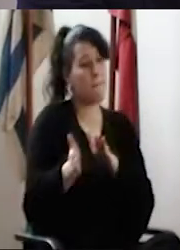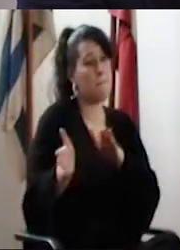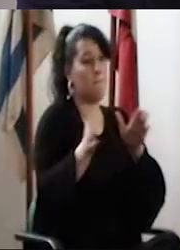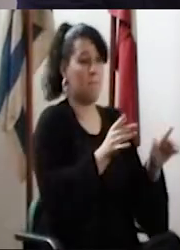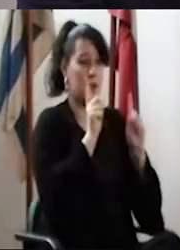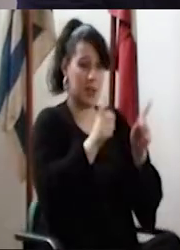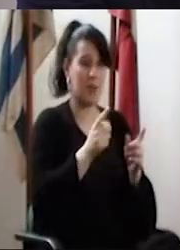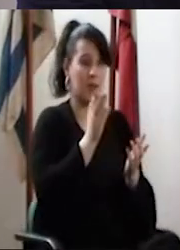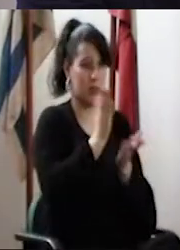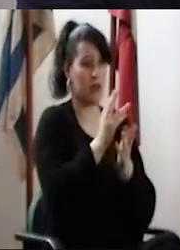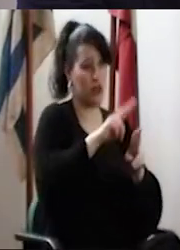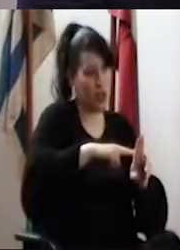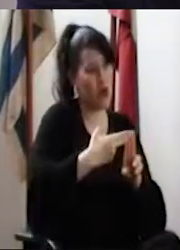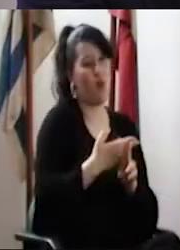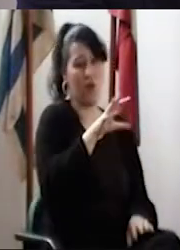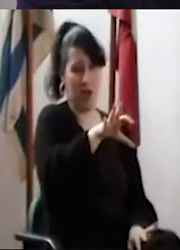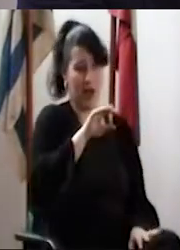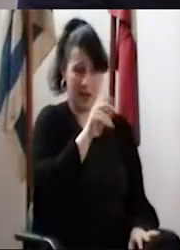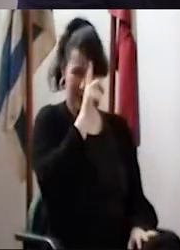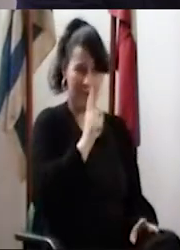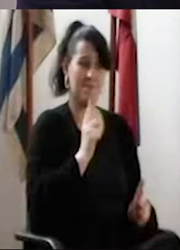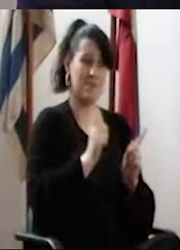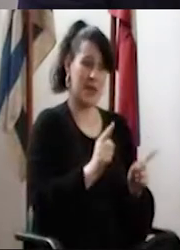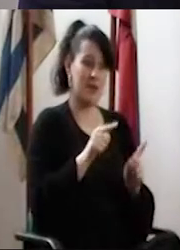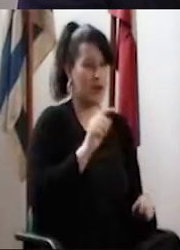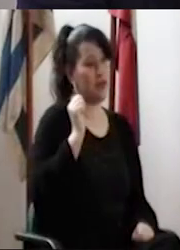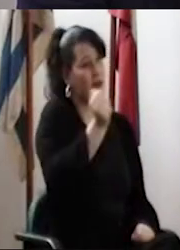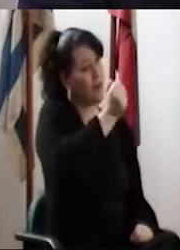eso. Pero también el derecho a ser reelegidos, que era un aspecto que,